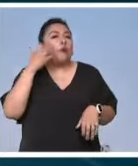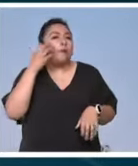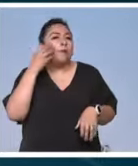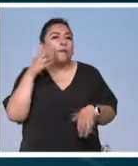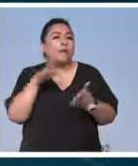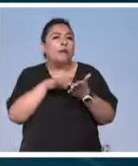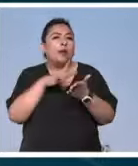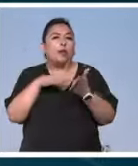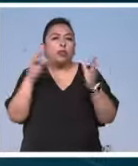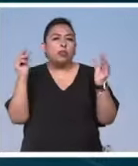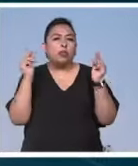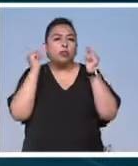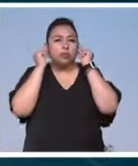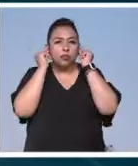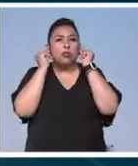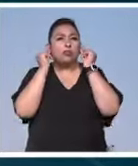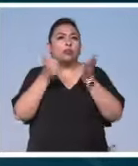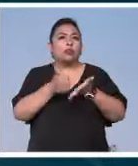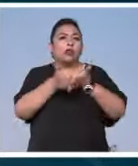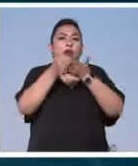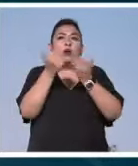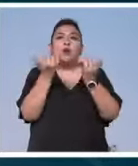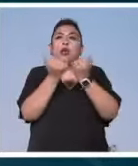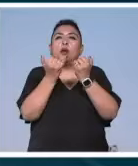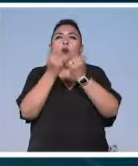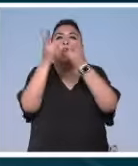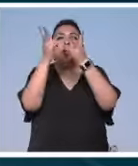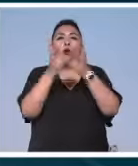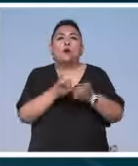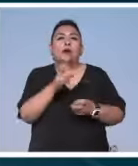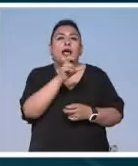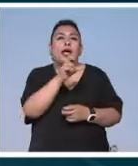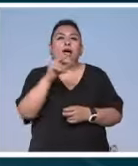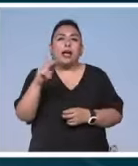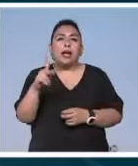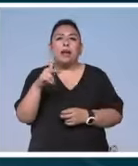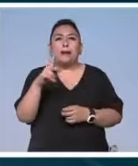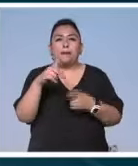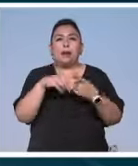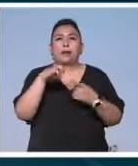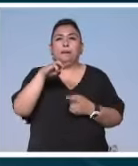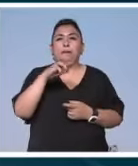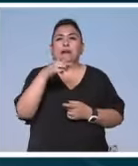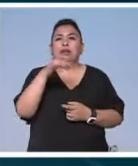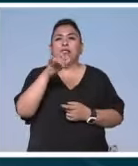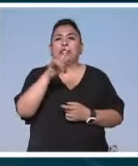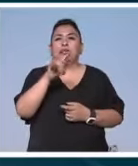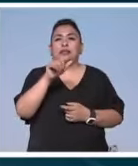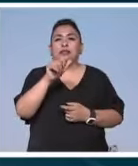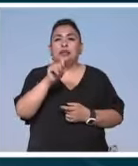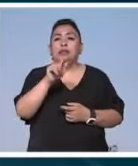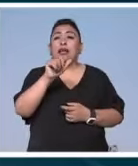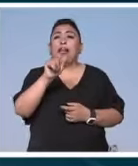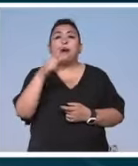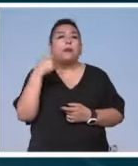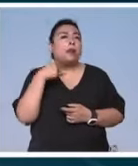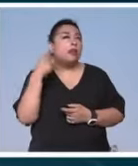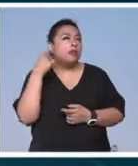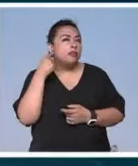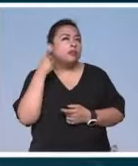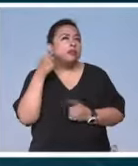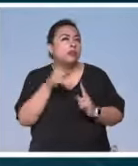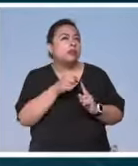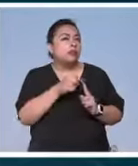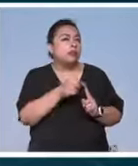y audífonos propios, así como descargar la aplicación Magister Art para acceder al audioguía.